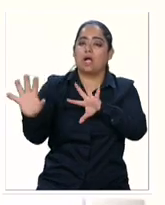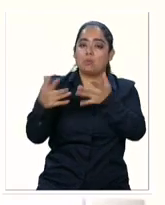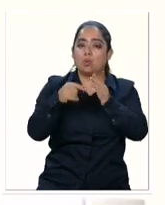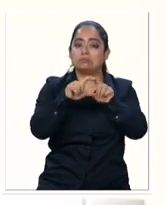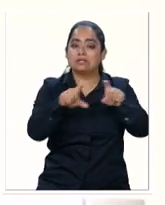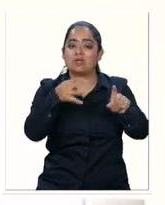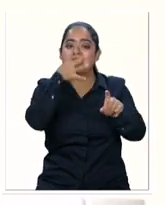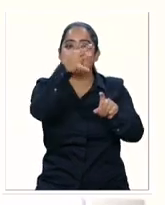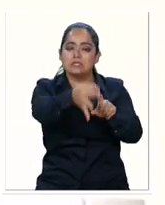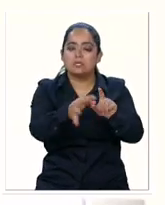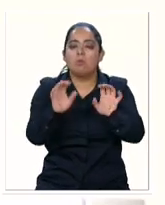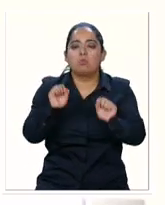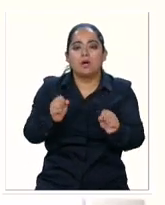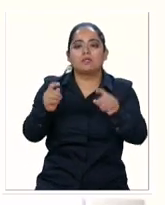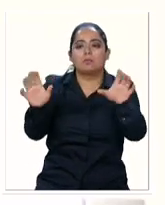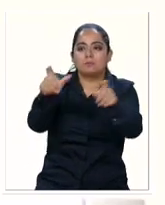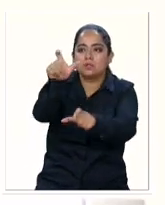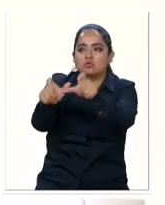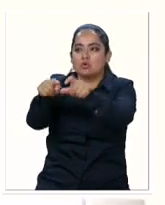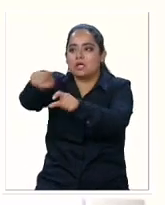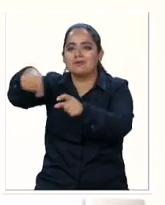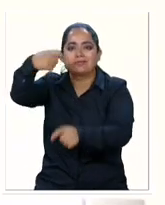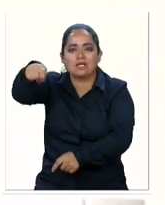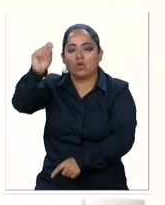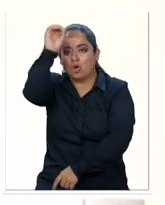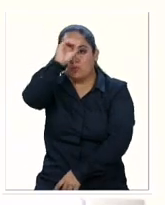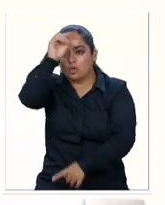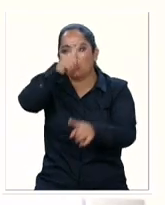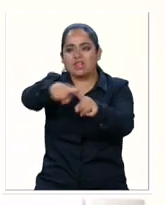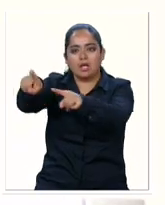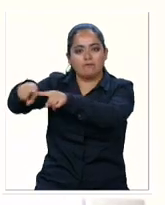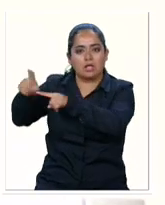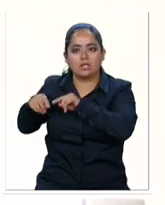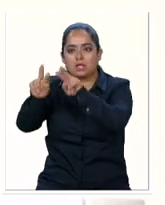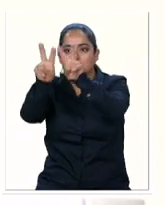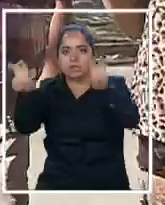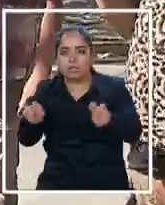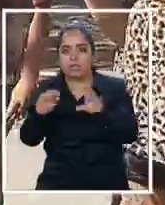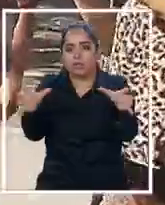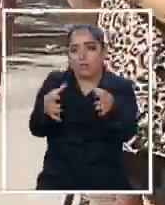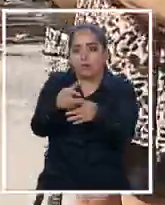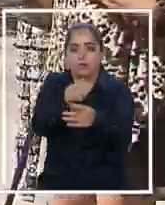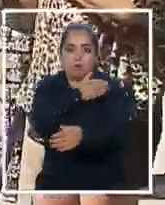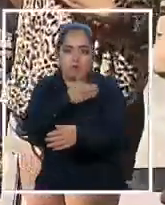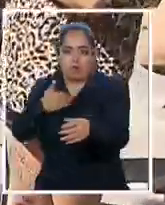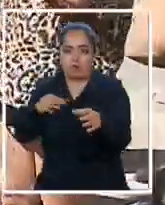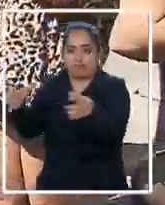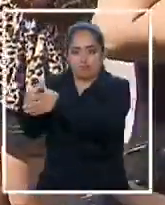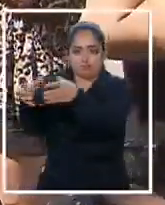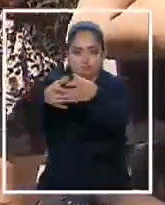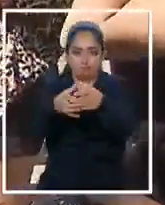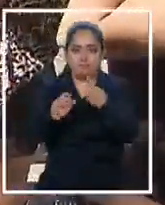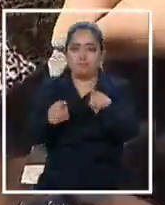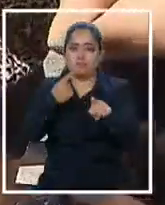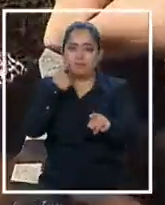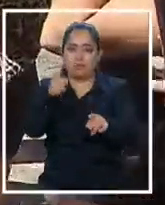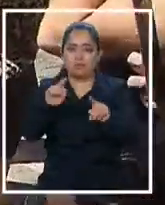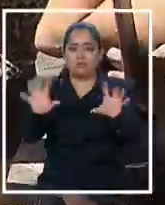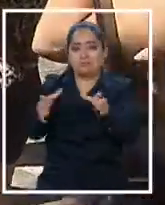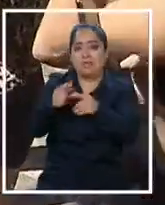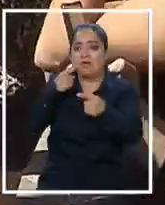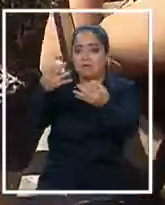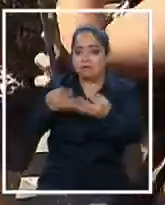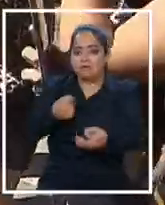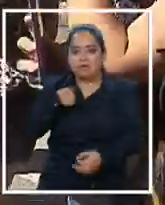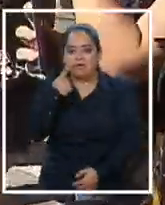se recogieron las posiciones que tienen los distintos senadores y senadoras, tanto de oposición como de gobierno. Amplios acuerdos que según sondeos previos no están